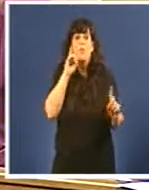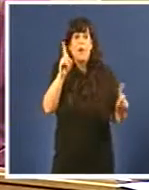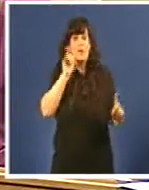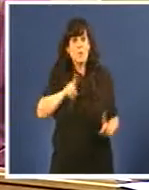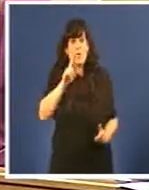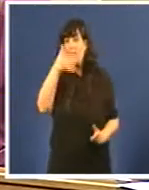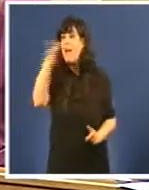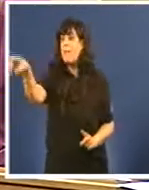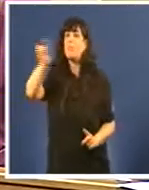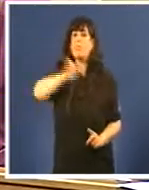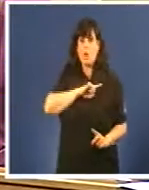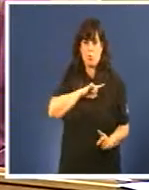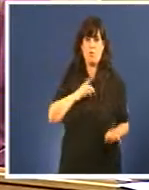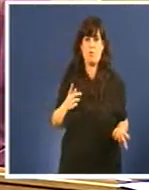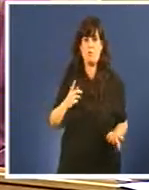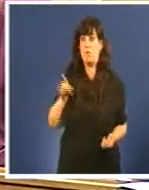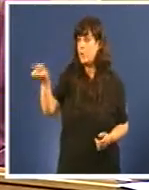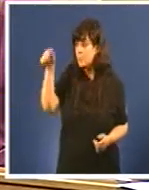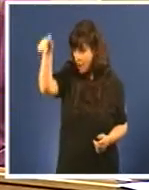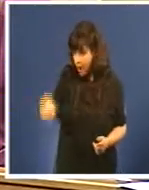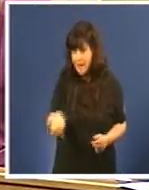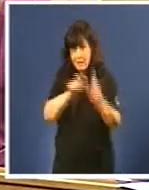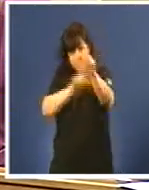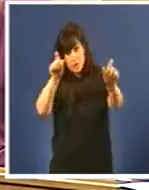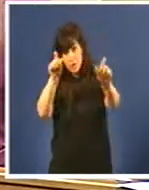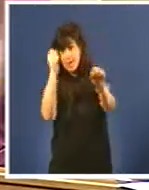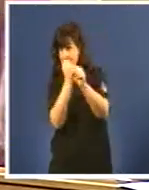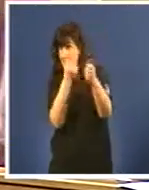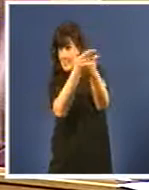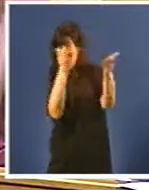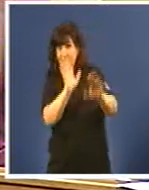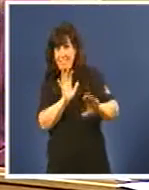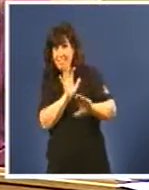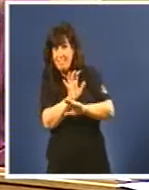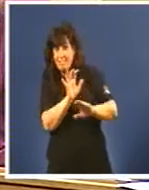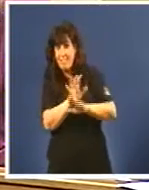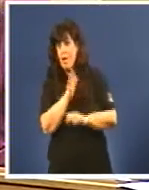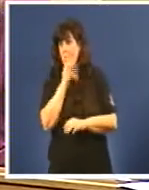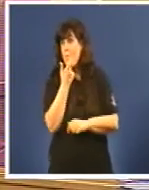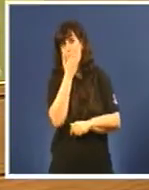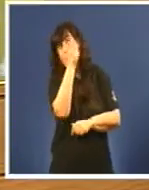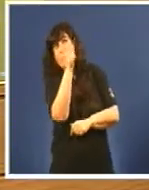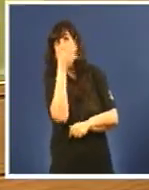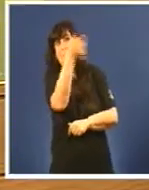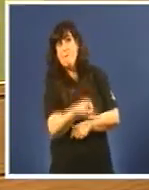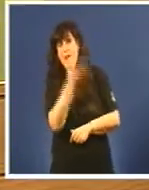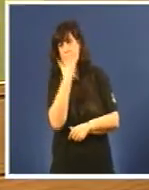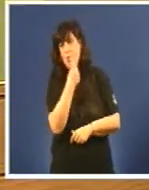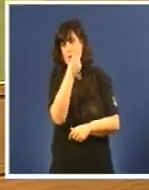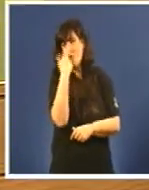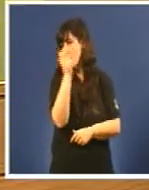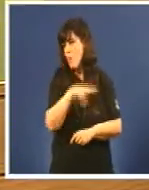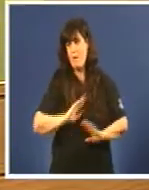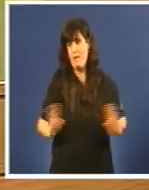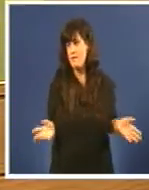Vostede burlouse aquí dos traballadores, señor Balsello, porque as boas palabras a eles non lhes valen de nada. Deña a falar con eles,